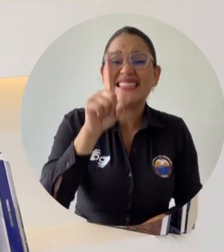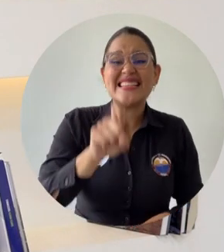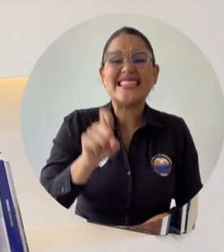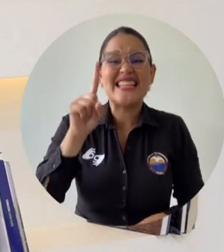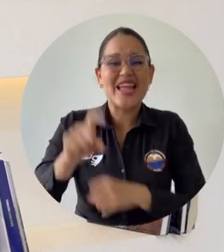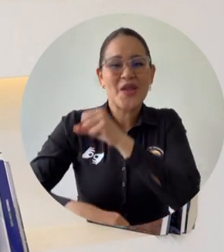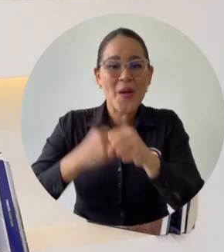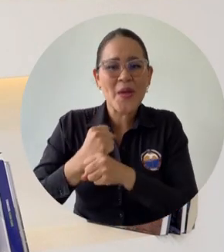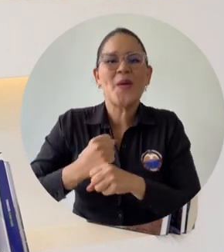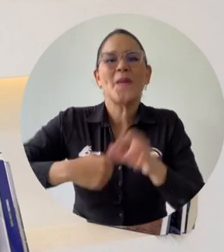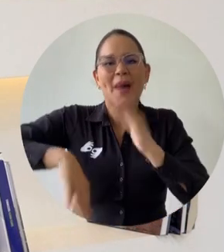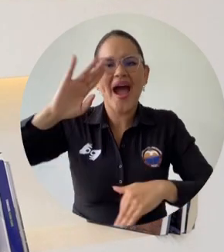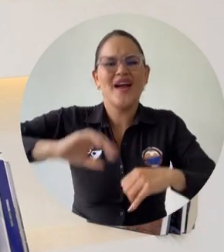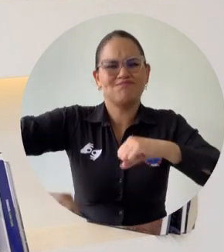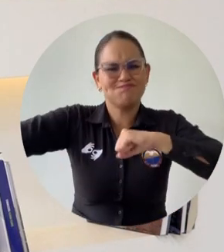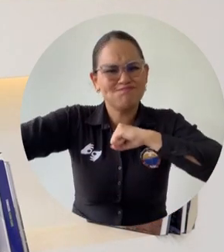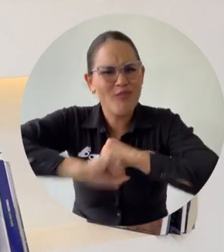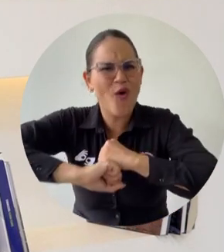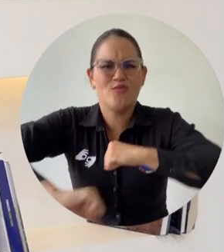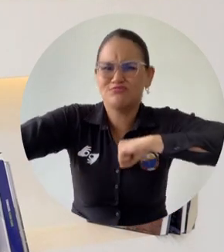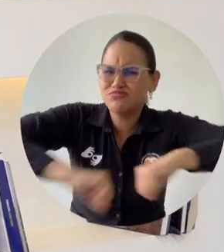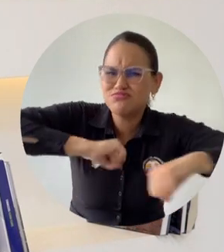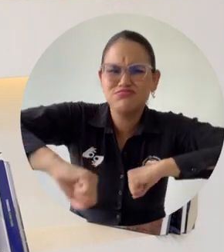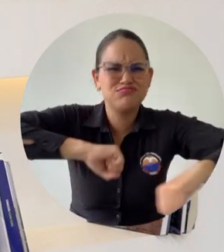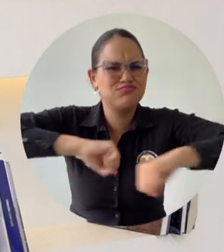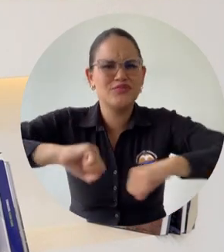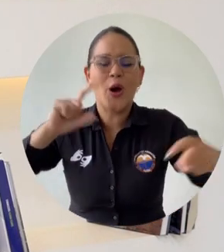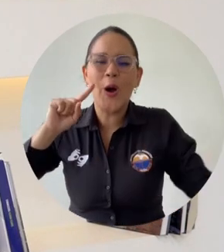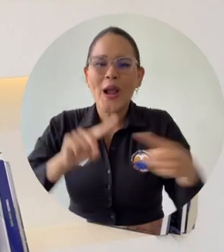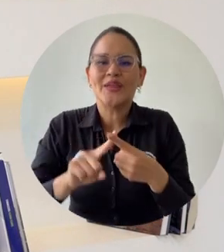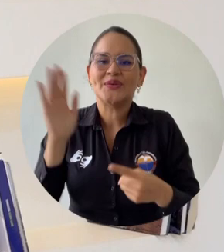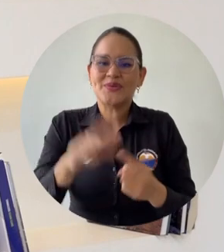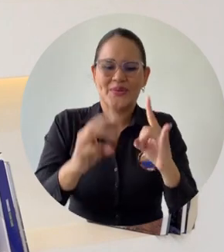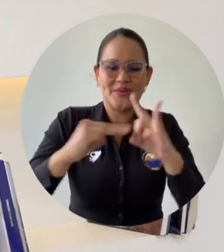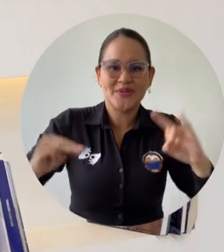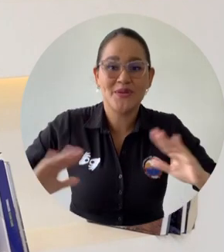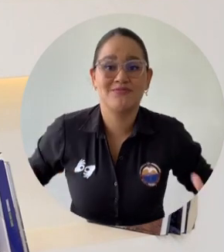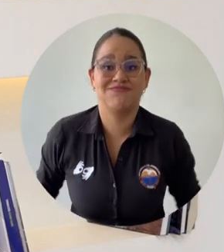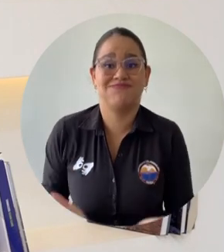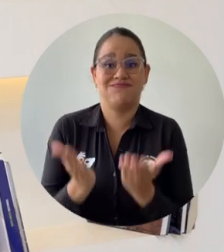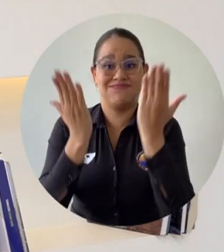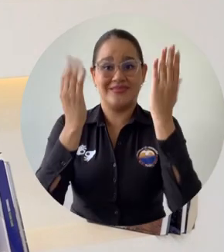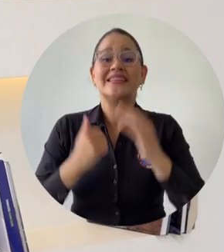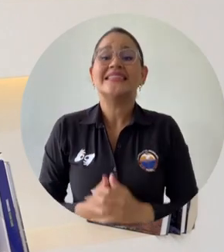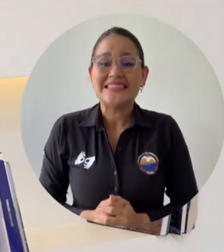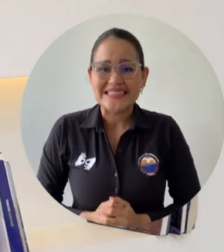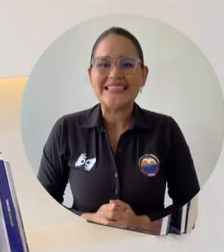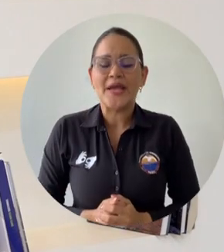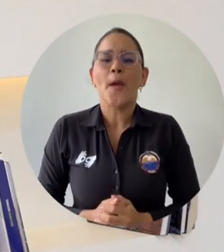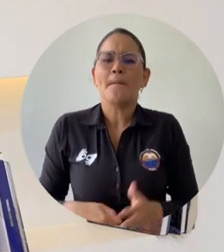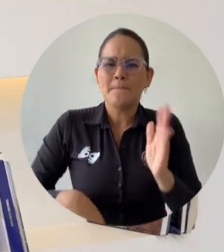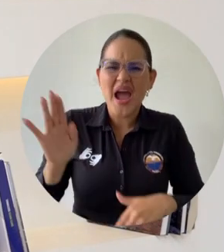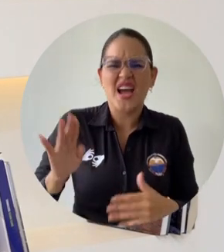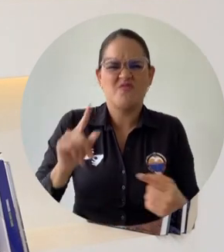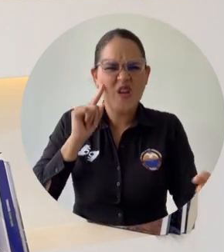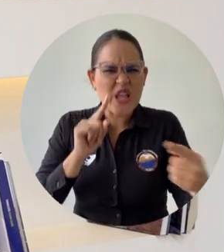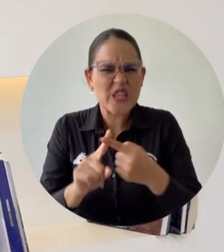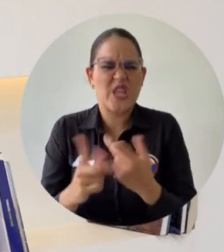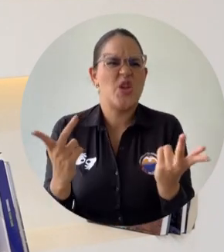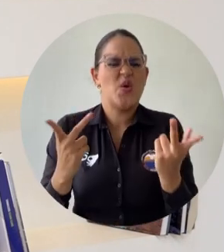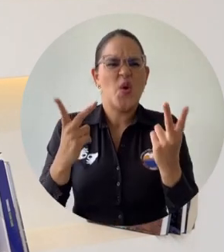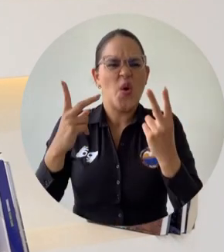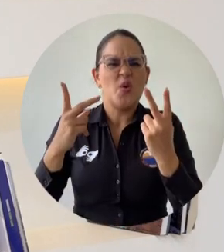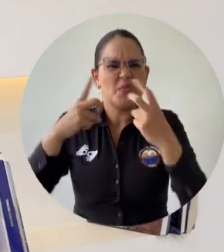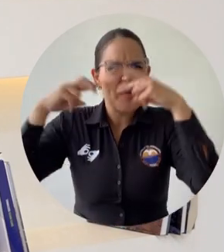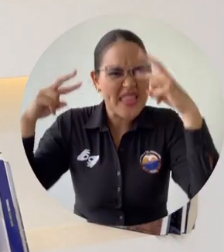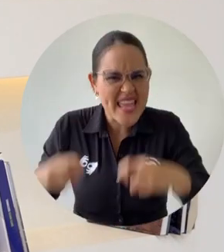sembrar, a avanzar. Así que de verdad, muchas gracias porque todos los resultados académicos de investigación, de impacto social que obtiene la